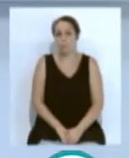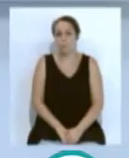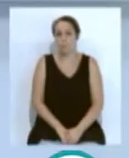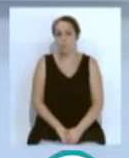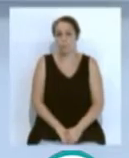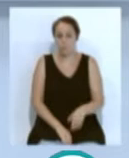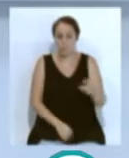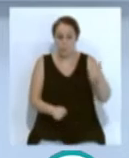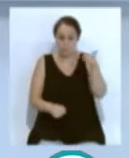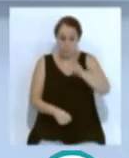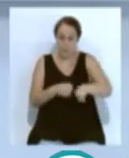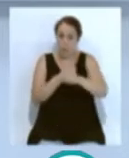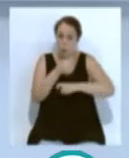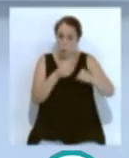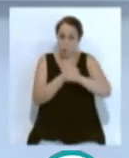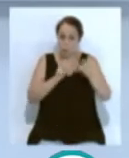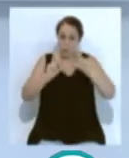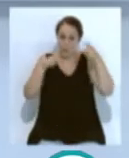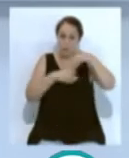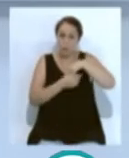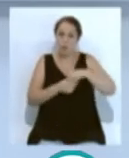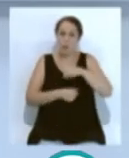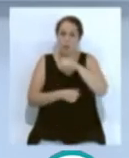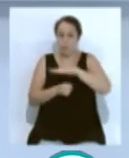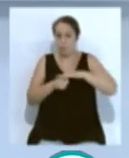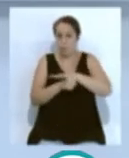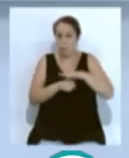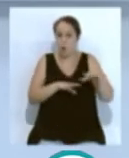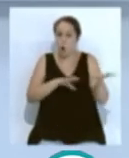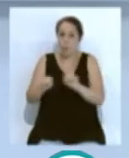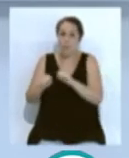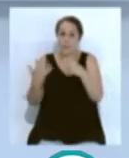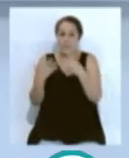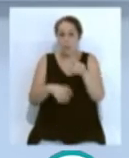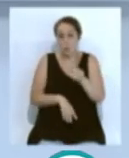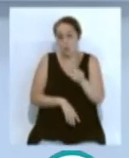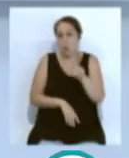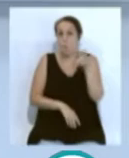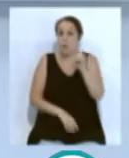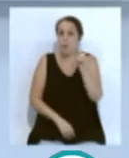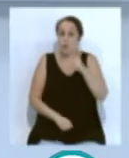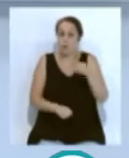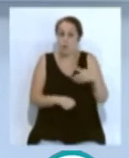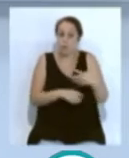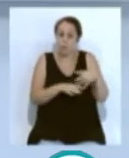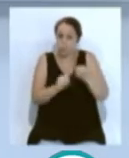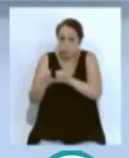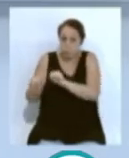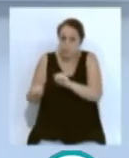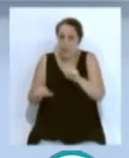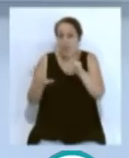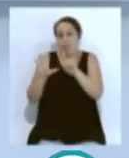Y en agosto los hoteles de la provincia logran una ocupación del 61% de sus plazas, 10 puntos por encima